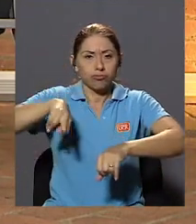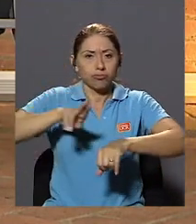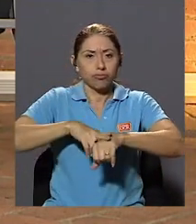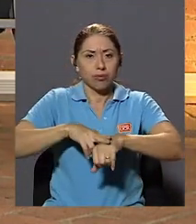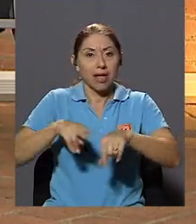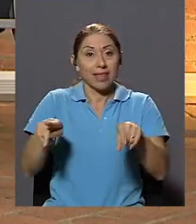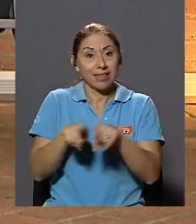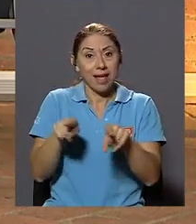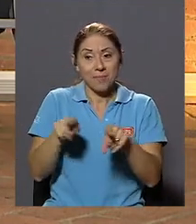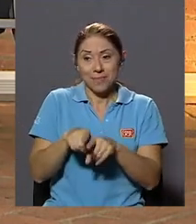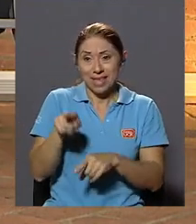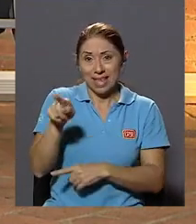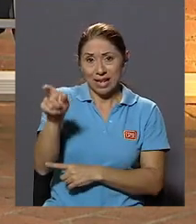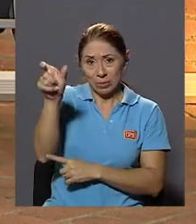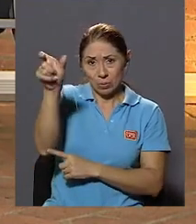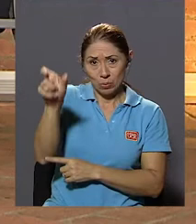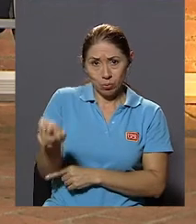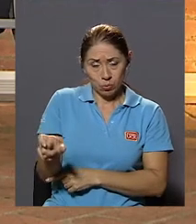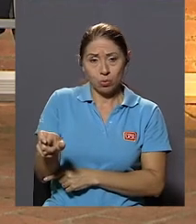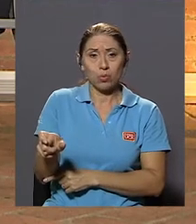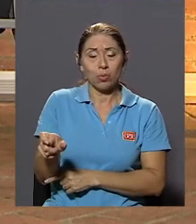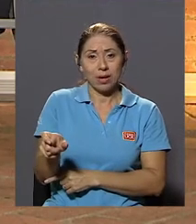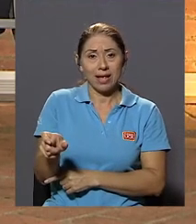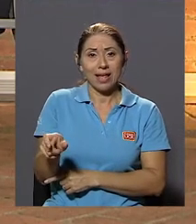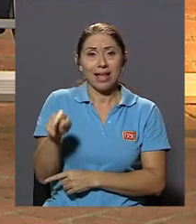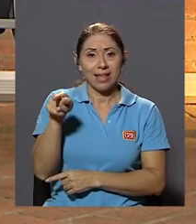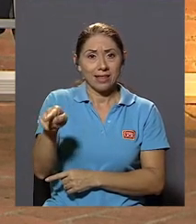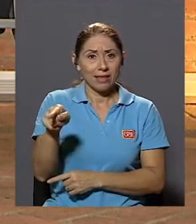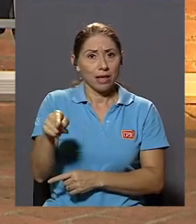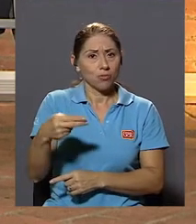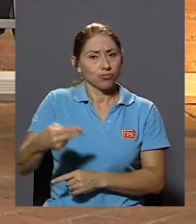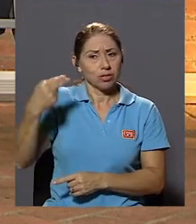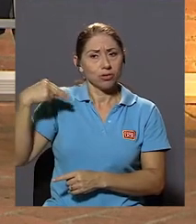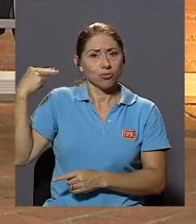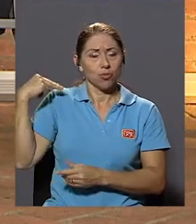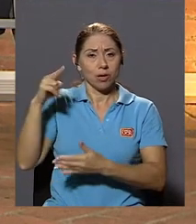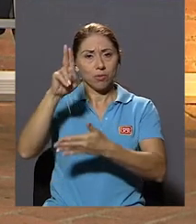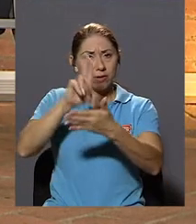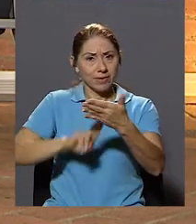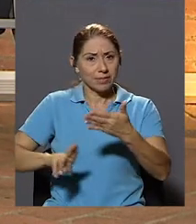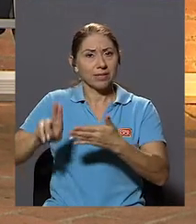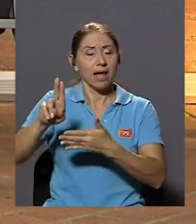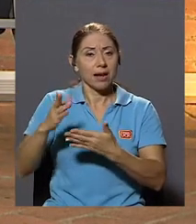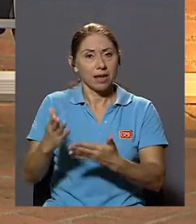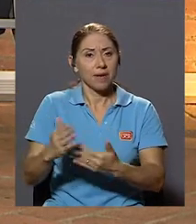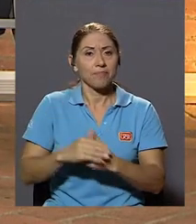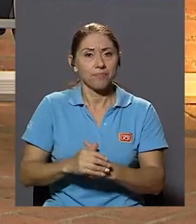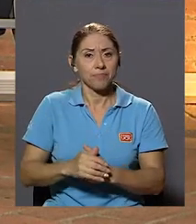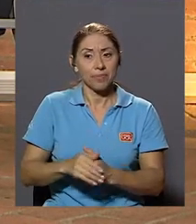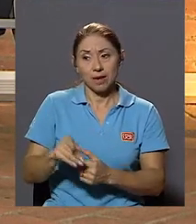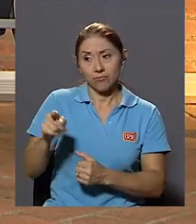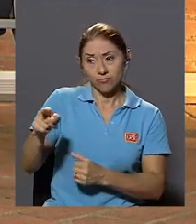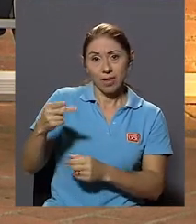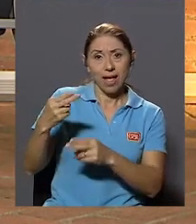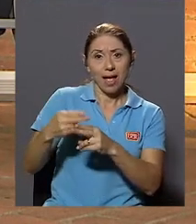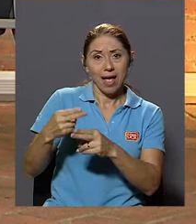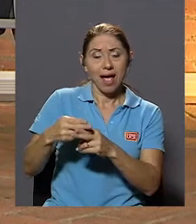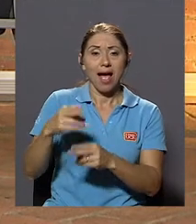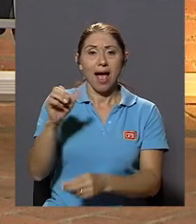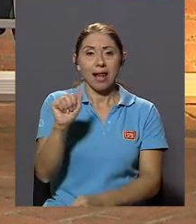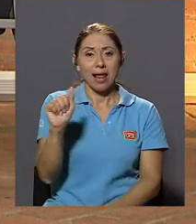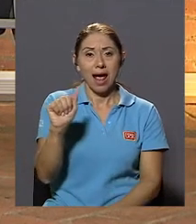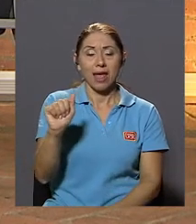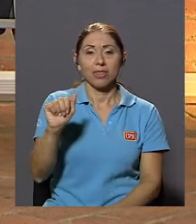Una de las figuras Señeras De la historia Universitaria Alejandro de